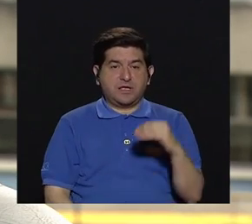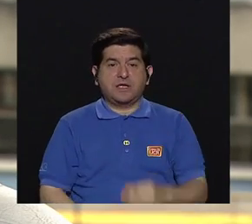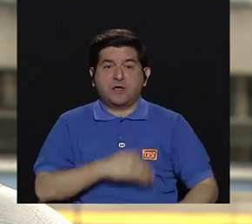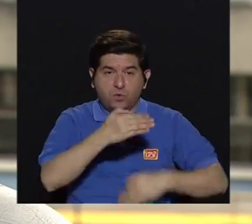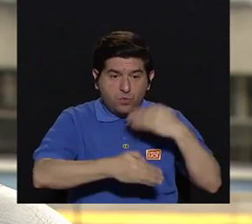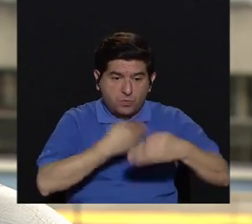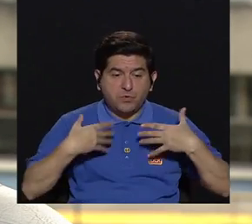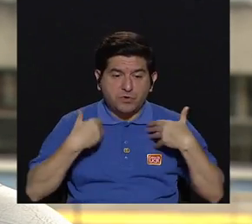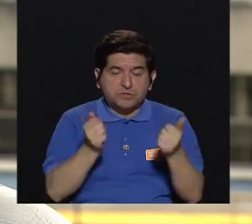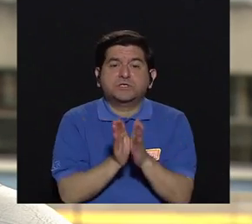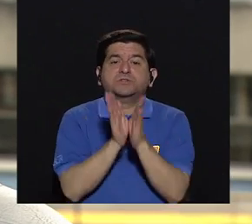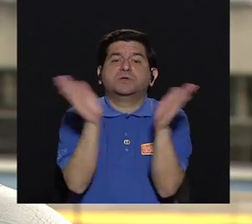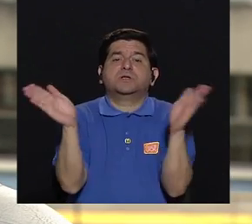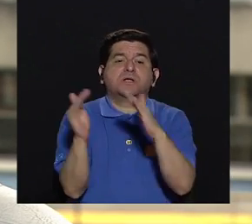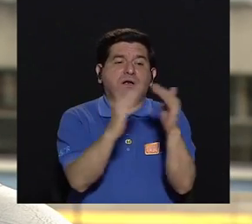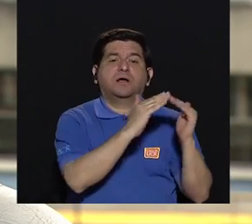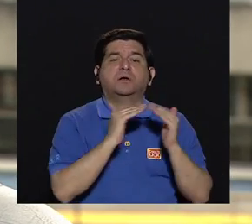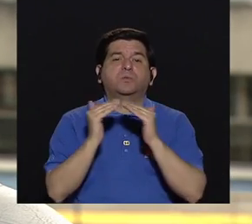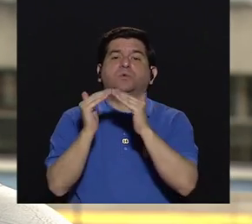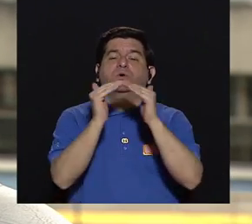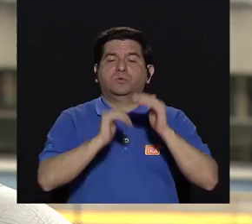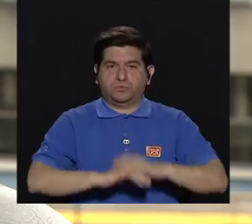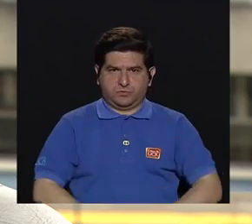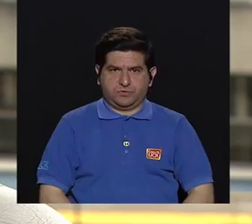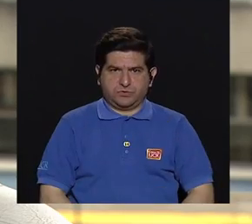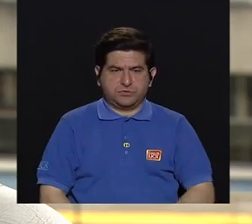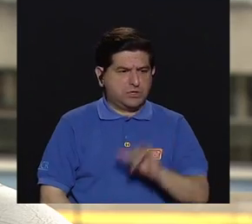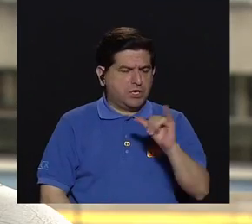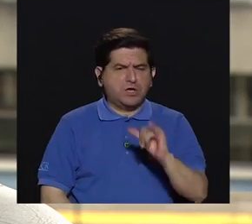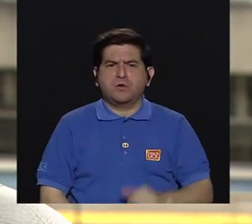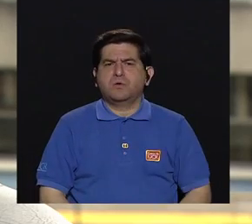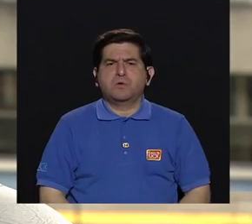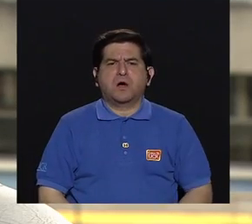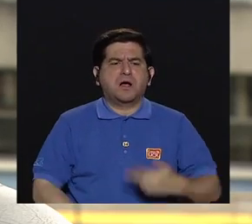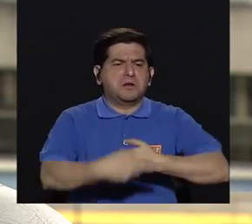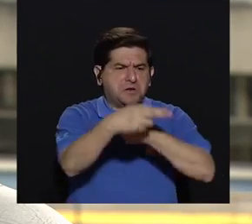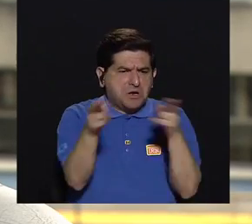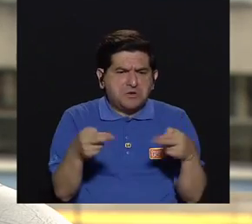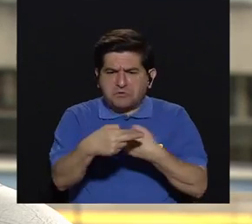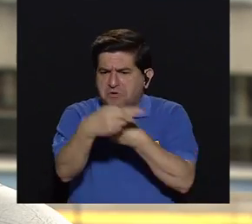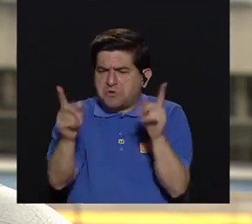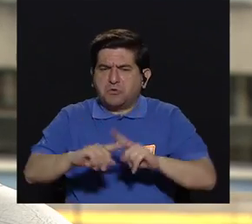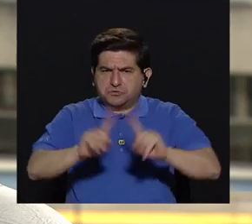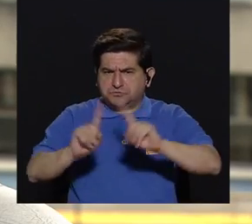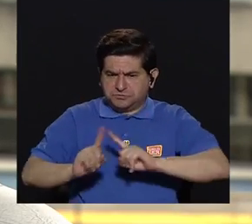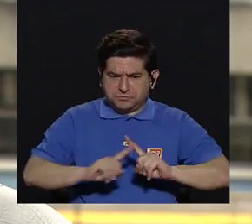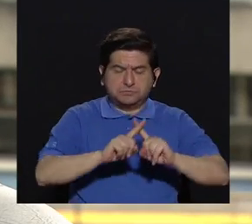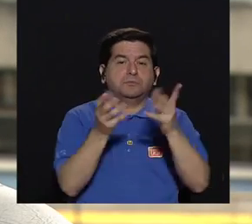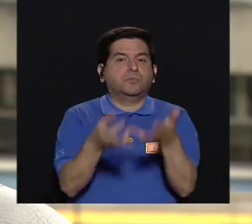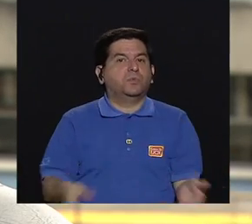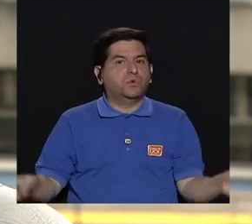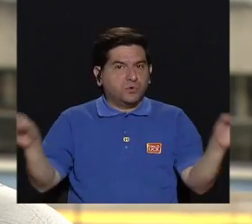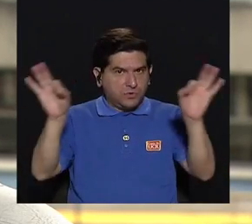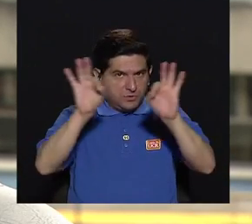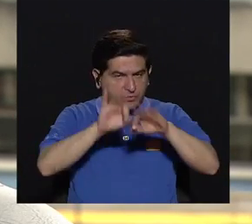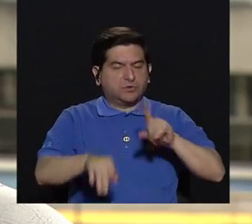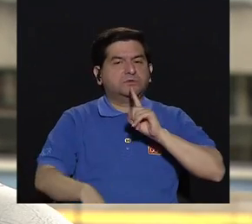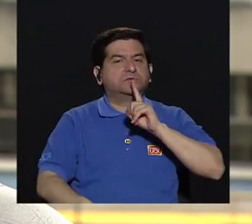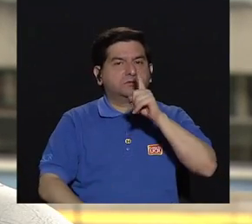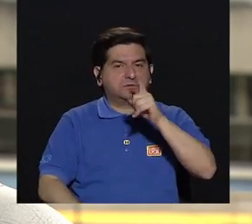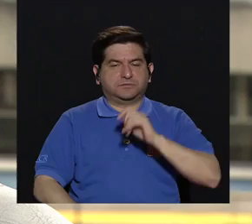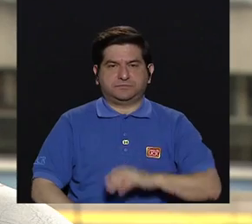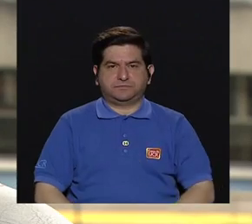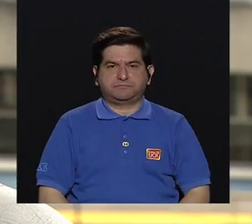salubridad en general de los pueblos, de las ciudades, de las regiones. También es muy importante